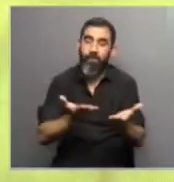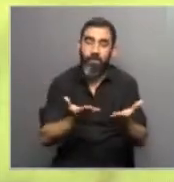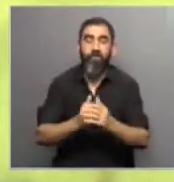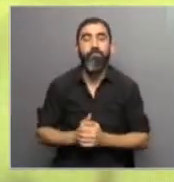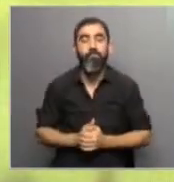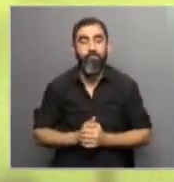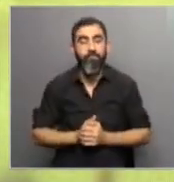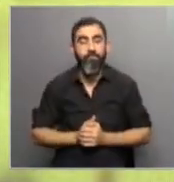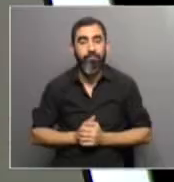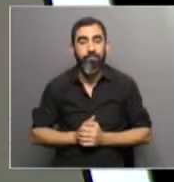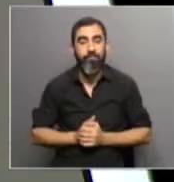quedo a las órdenes. Hasta pronto.